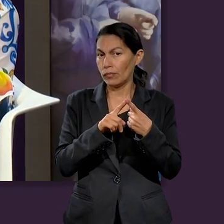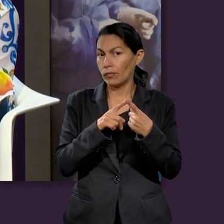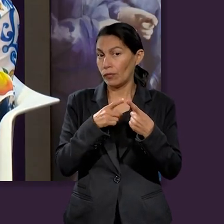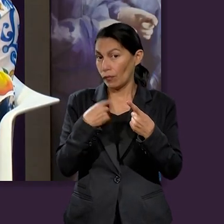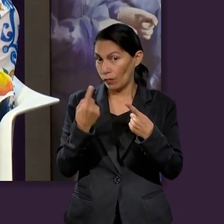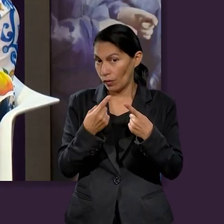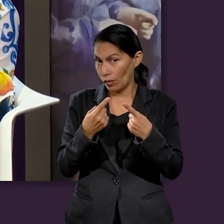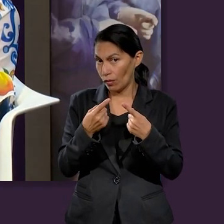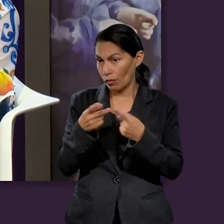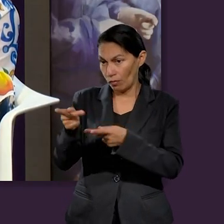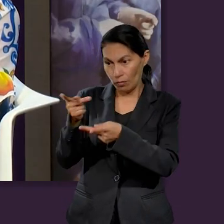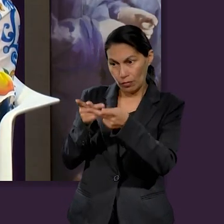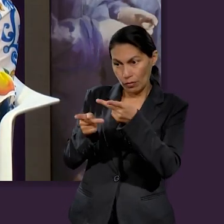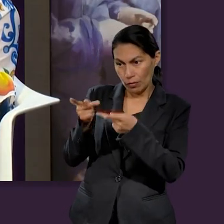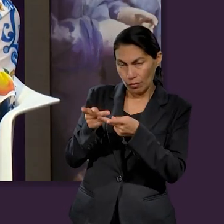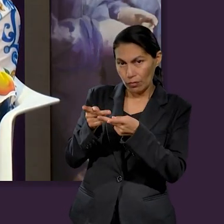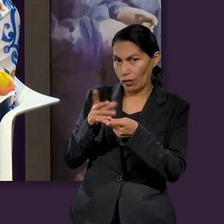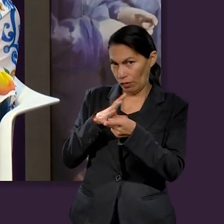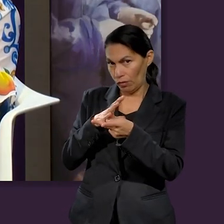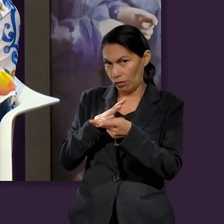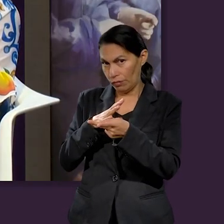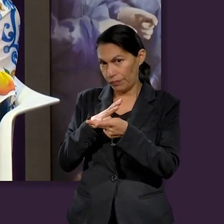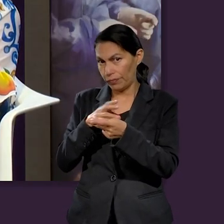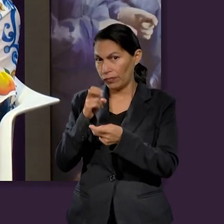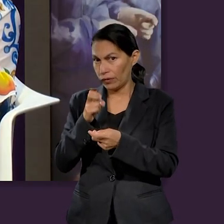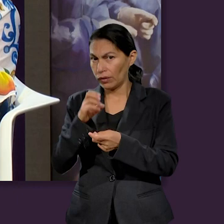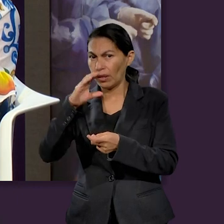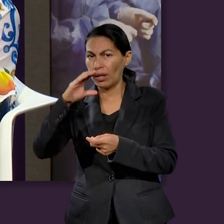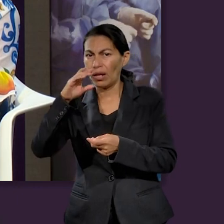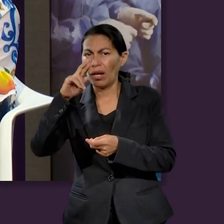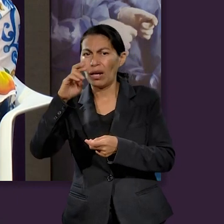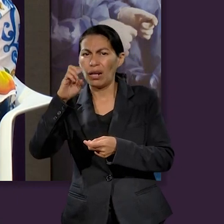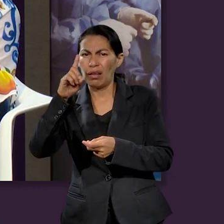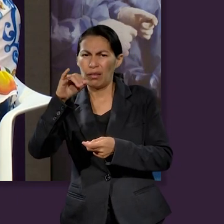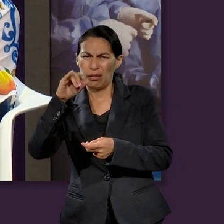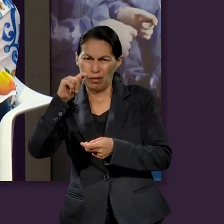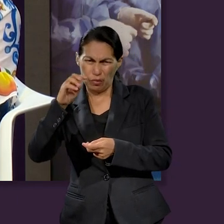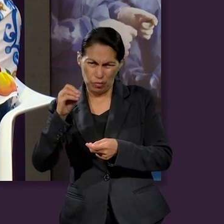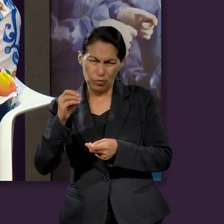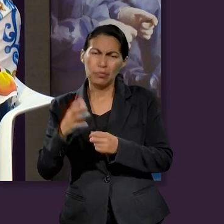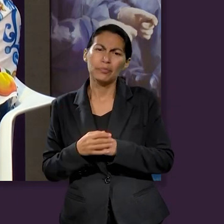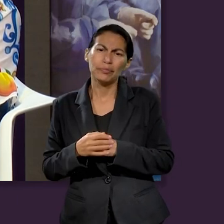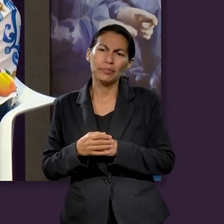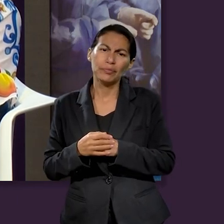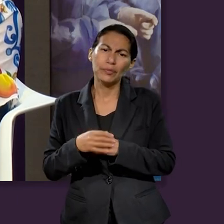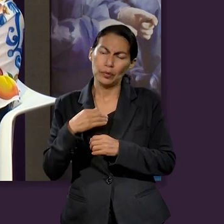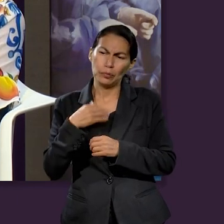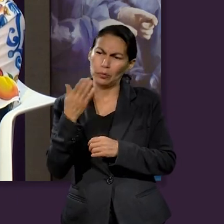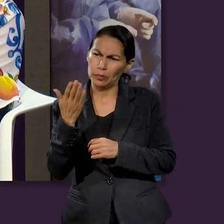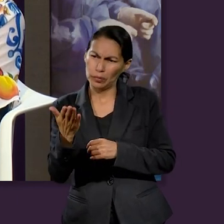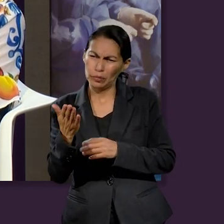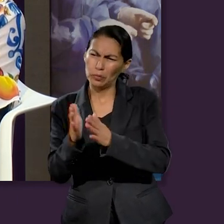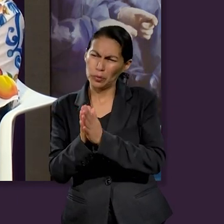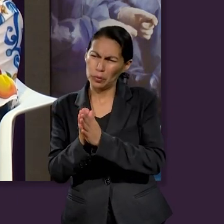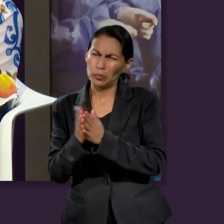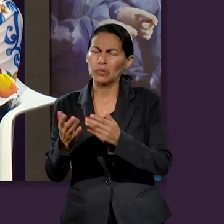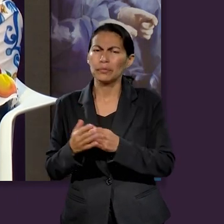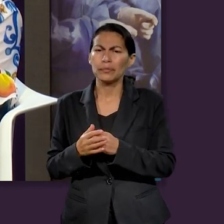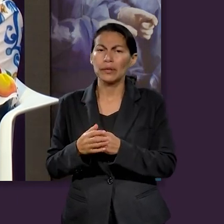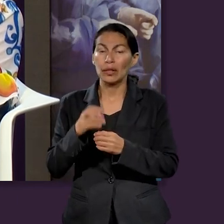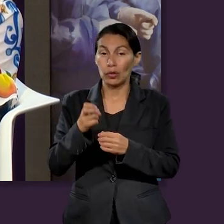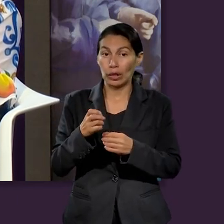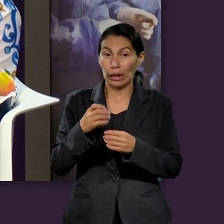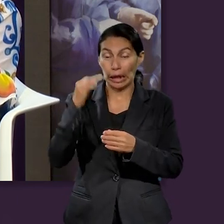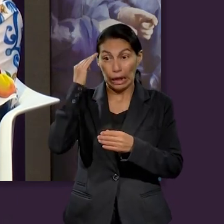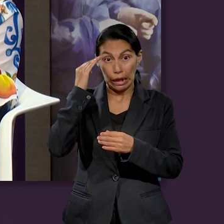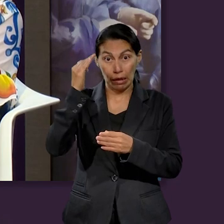adquirir un crédito pues tenemos que tomar en cuenta que este influye en varios factores, ¿no? Al nosotros pedir un crédito vamos a tener un